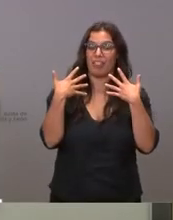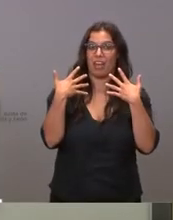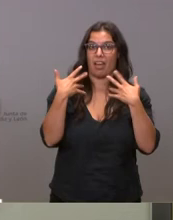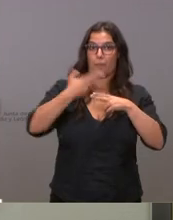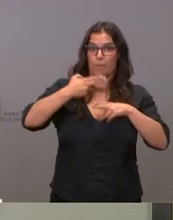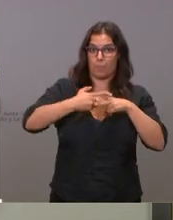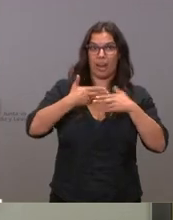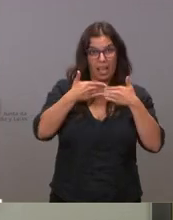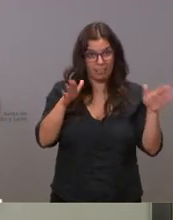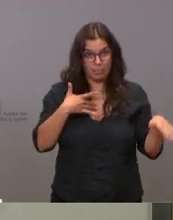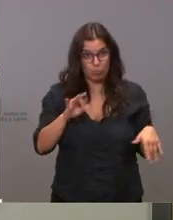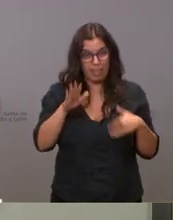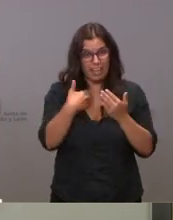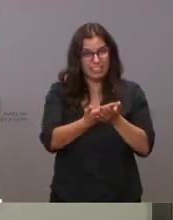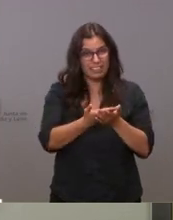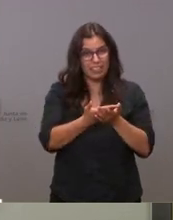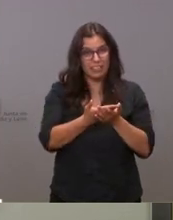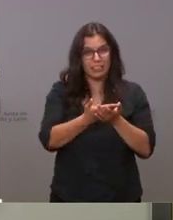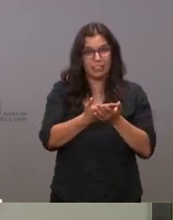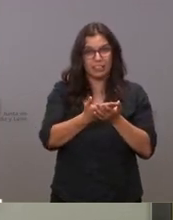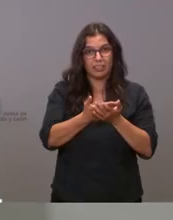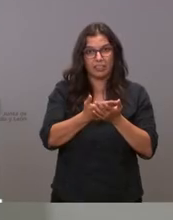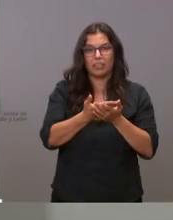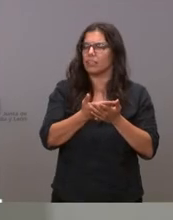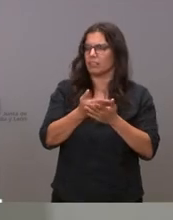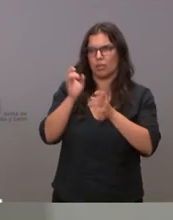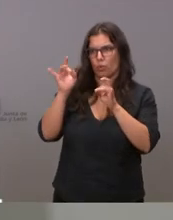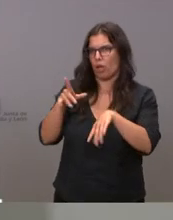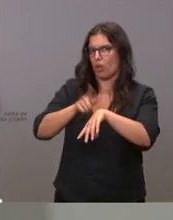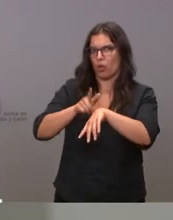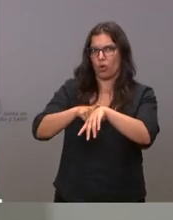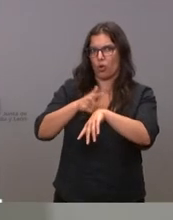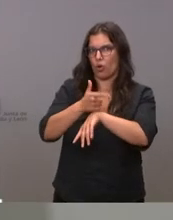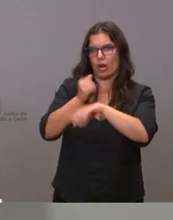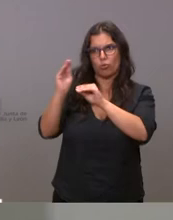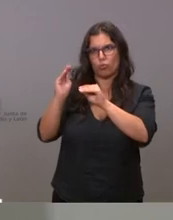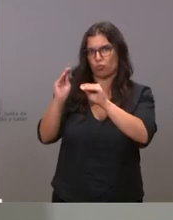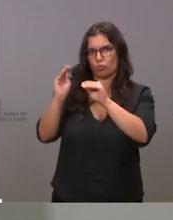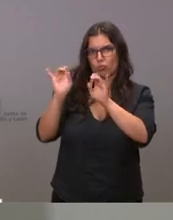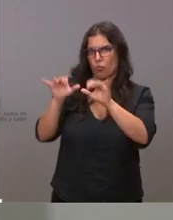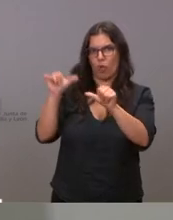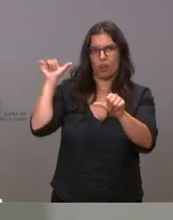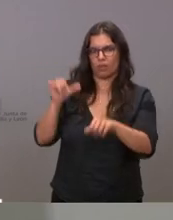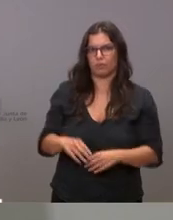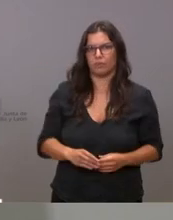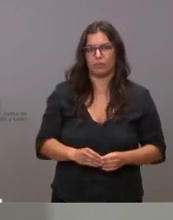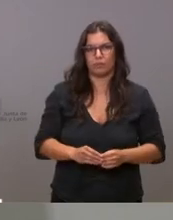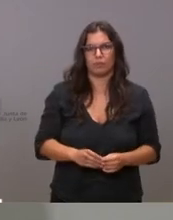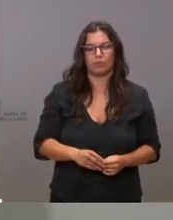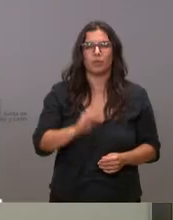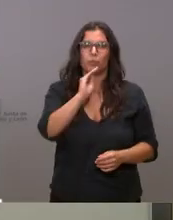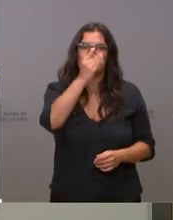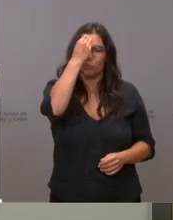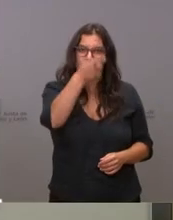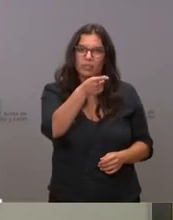podrán estar abiertas hasta que las terrazas mantienen el horario que tenían le preguntaba si cree